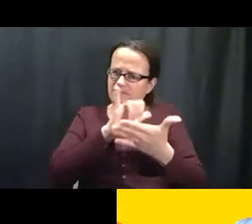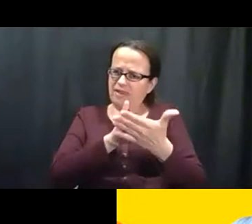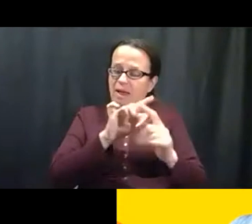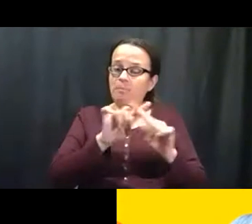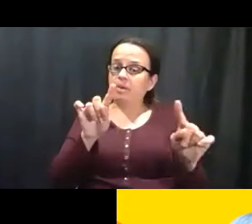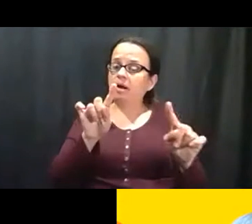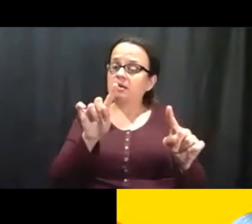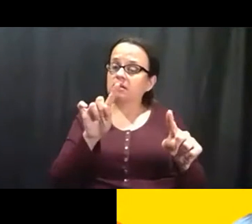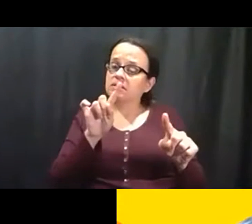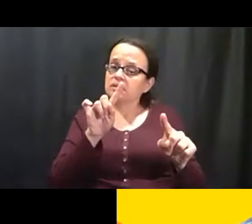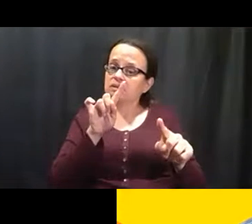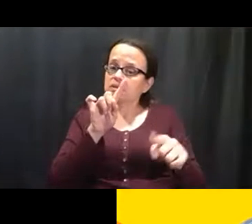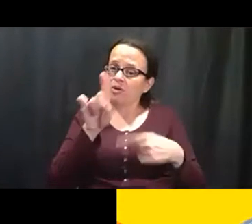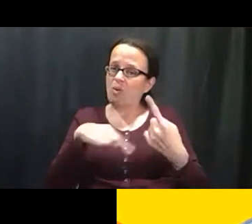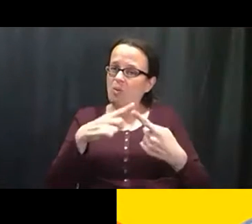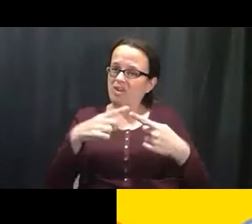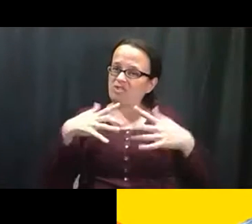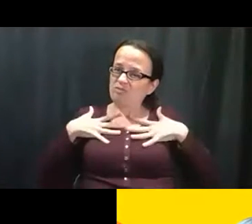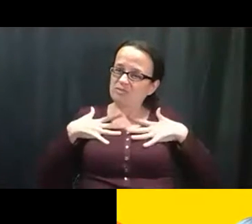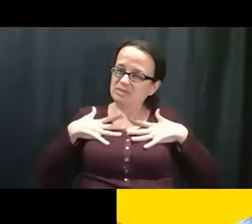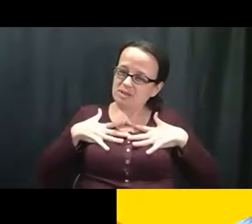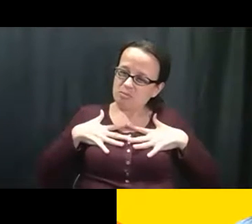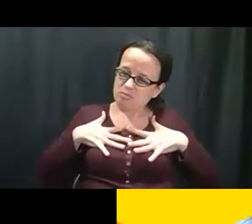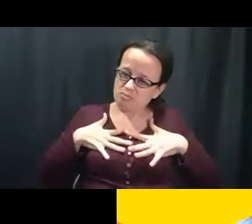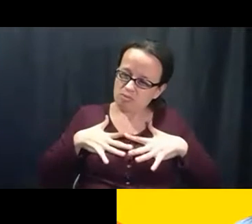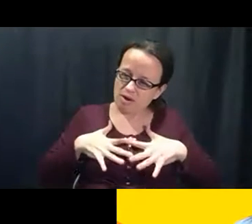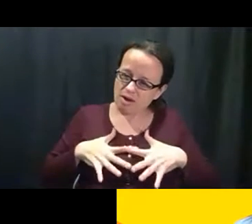eh, con, entera. Que.